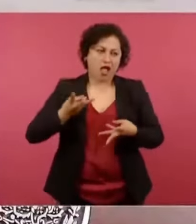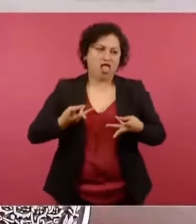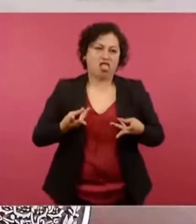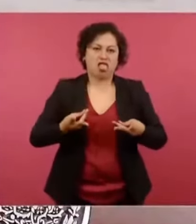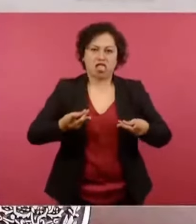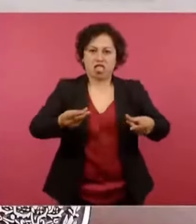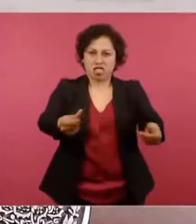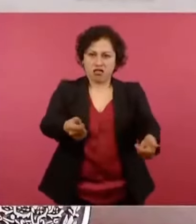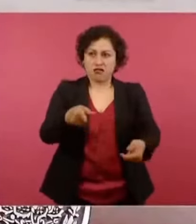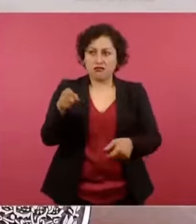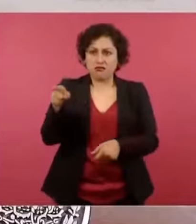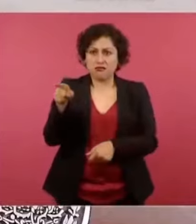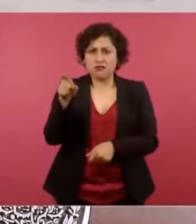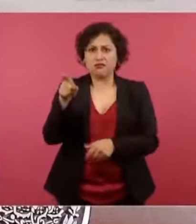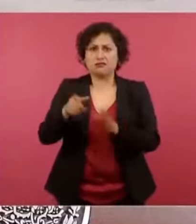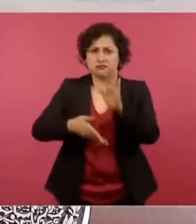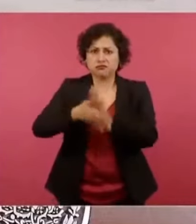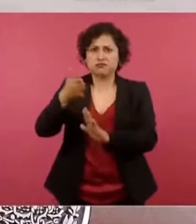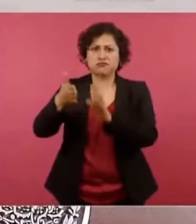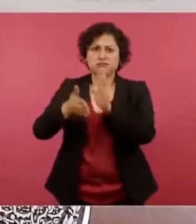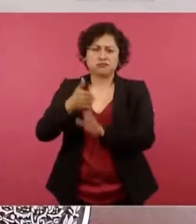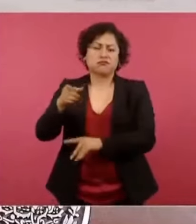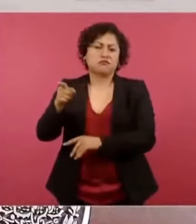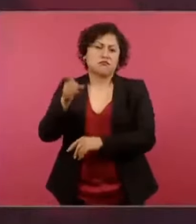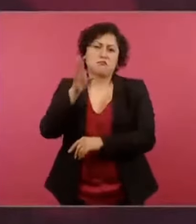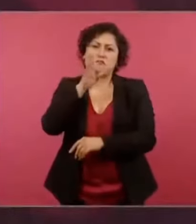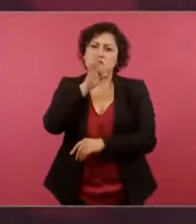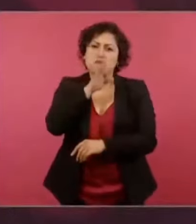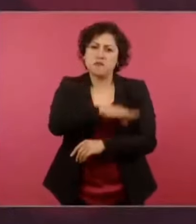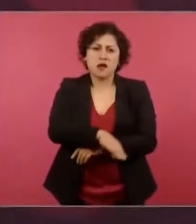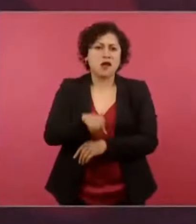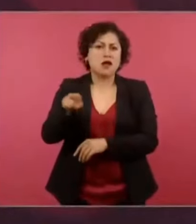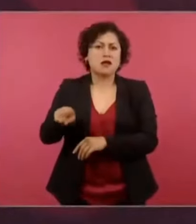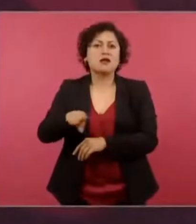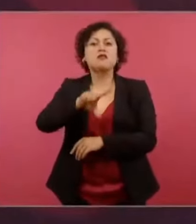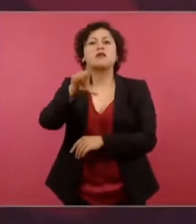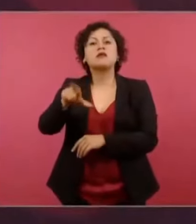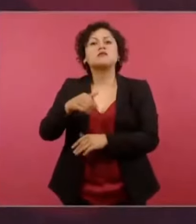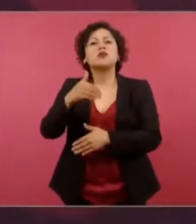requerir muchísimo mantenimiento.